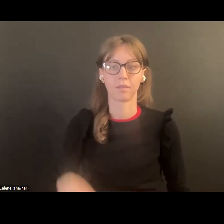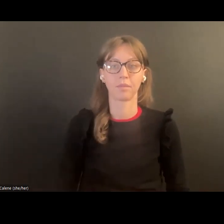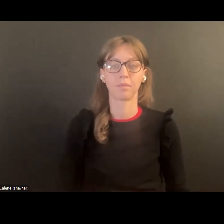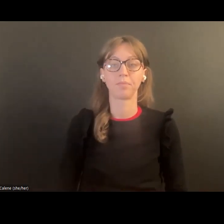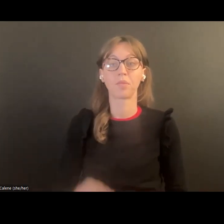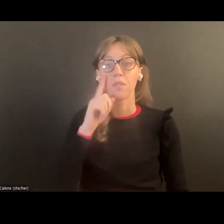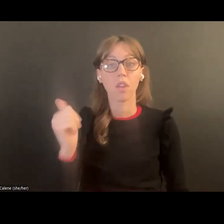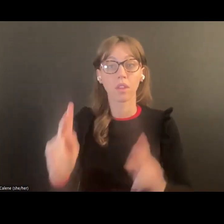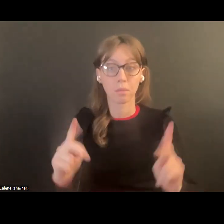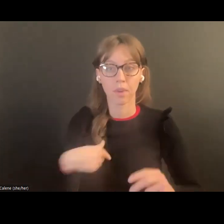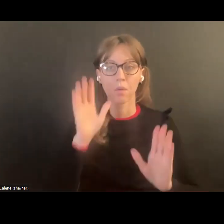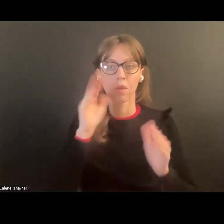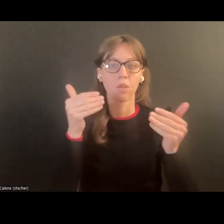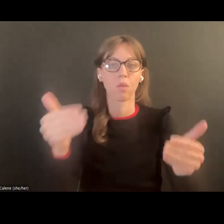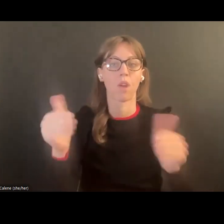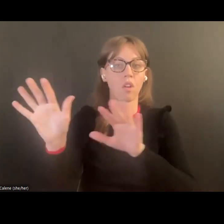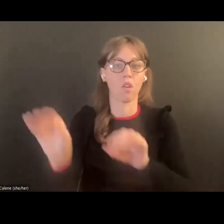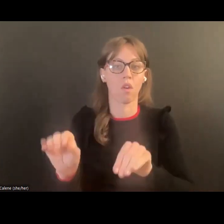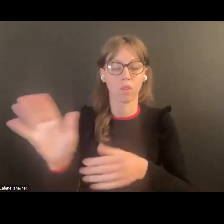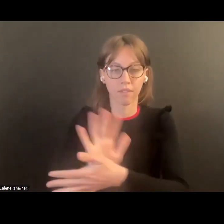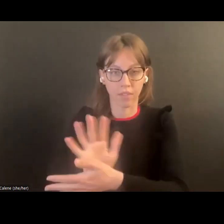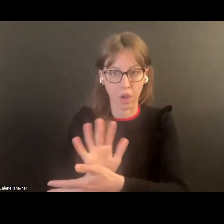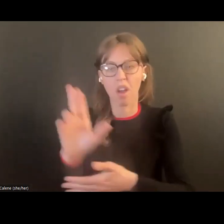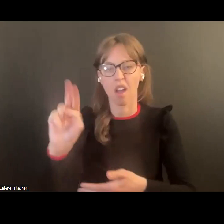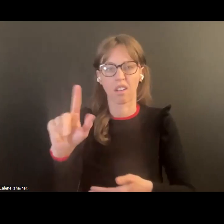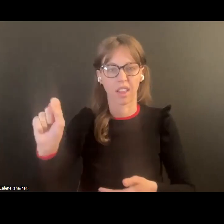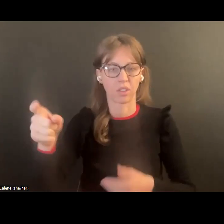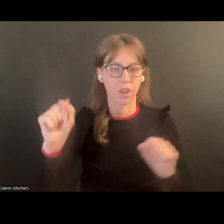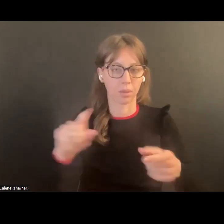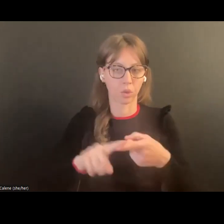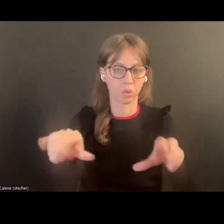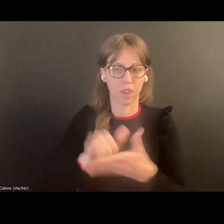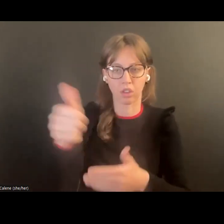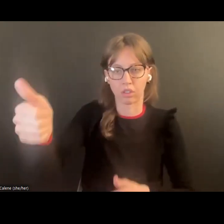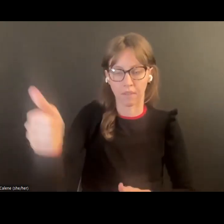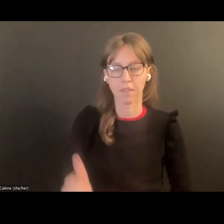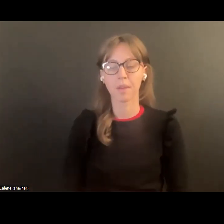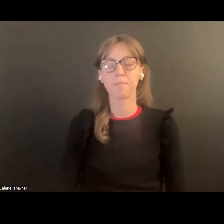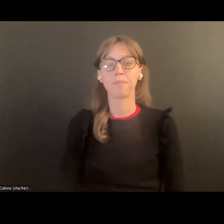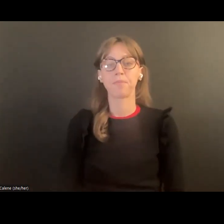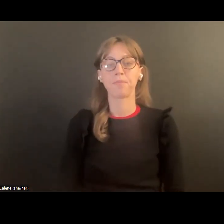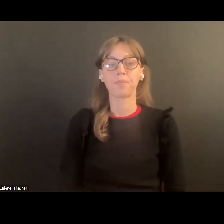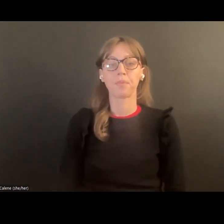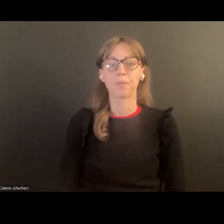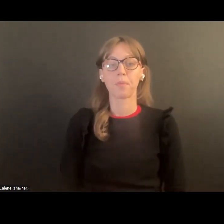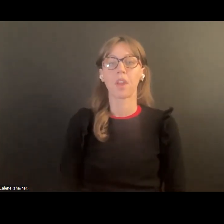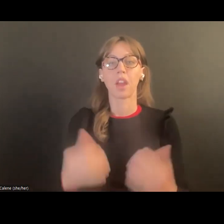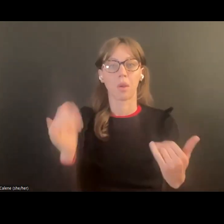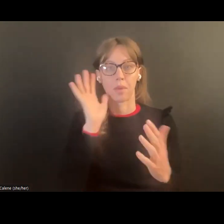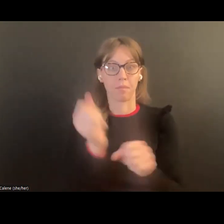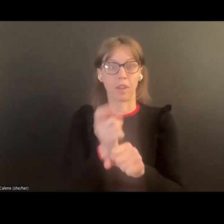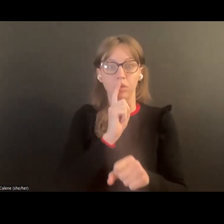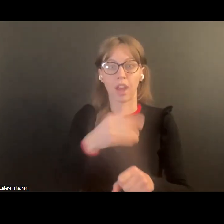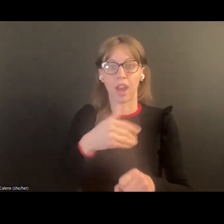Y para los demás miembros, voy a apagar su video a ver que puedan hacerlo así